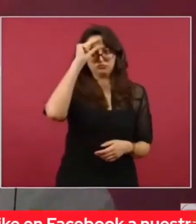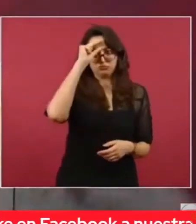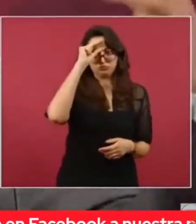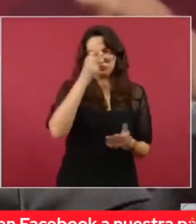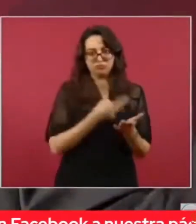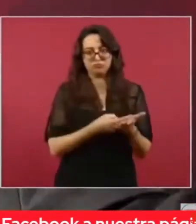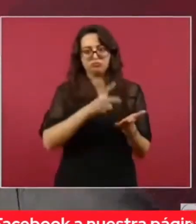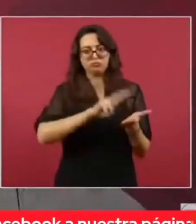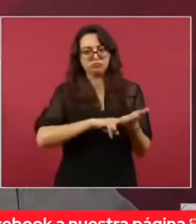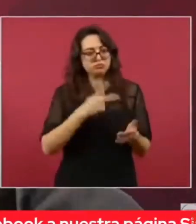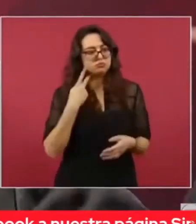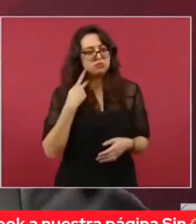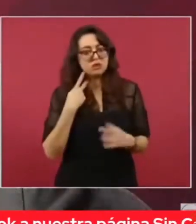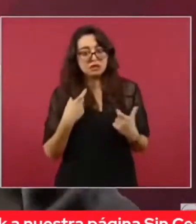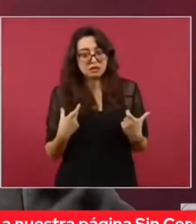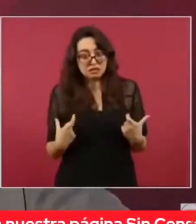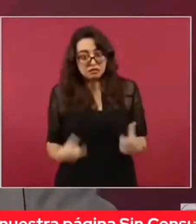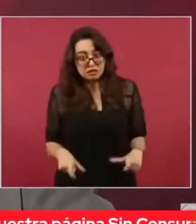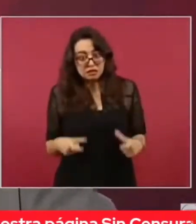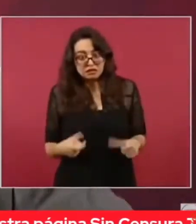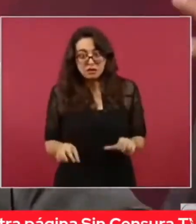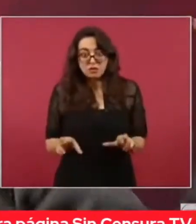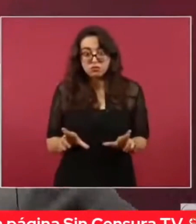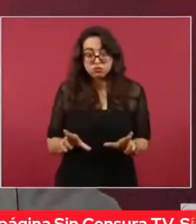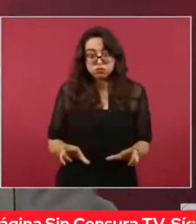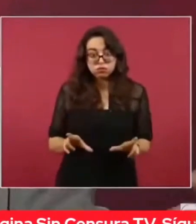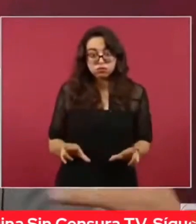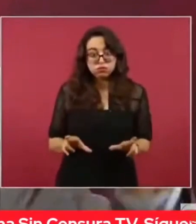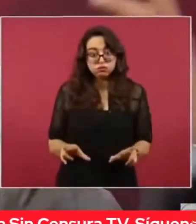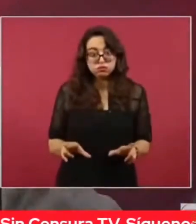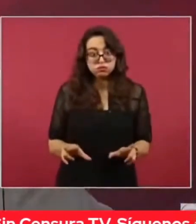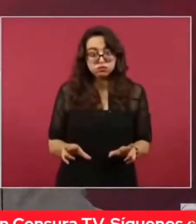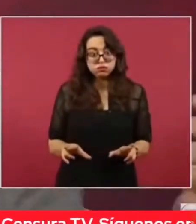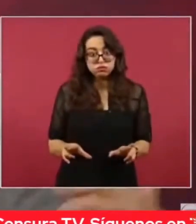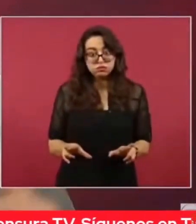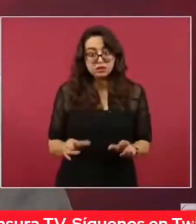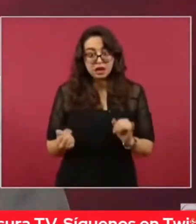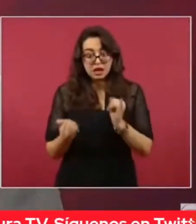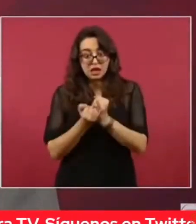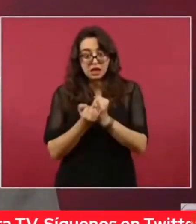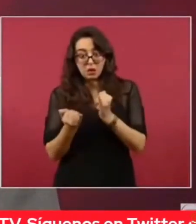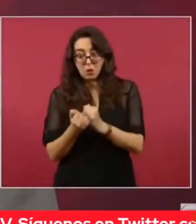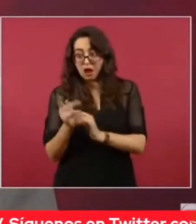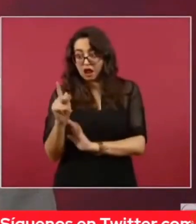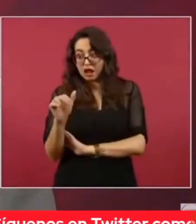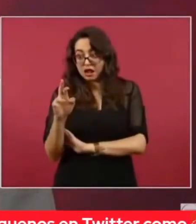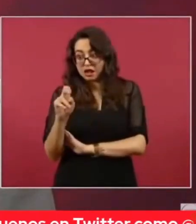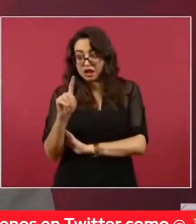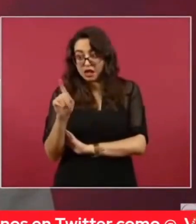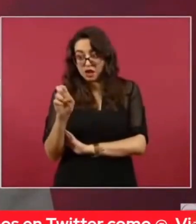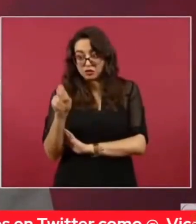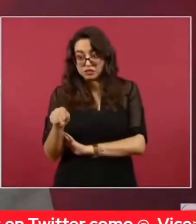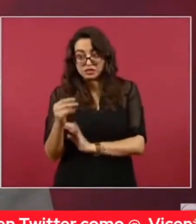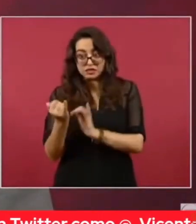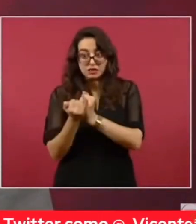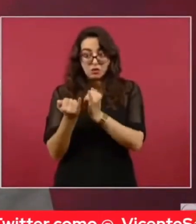A ver si acumuló el dinero que tiene Krause o el dinero que tiene Aguilar Camín.